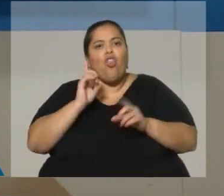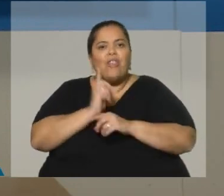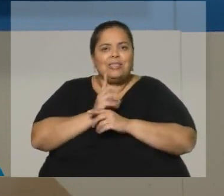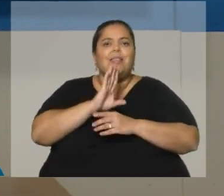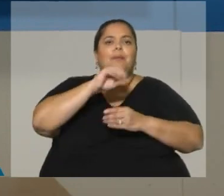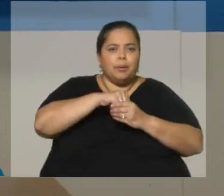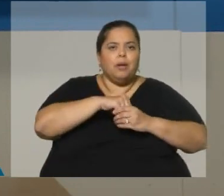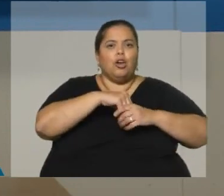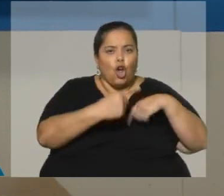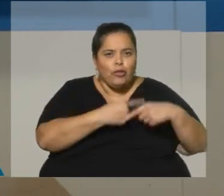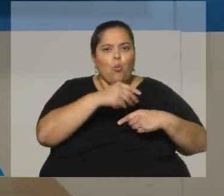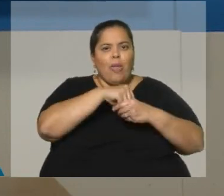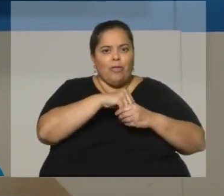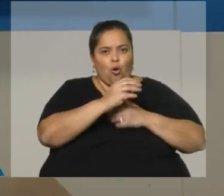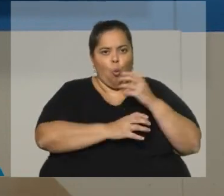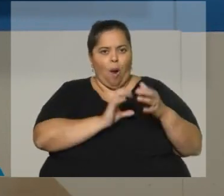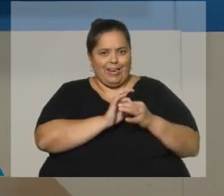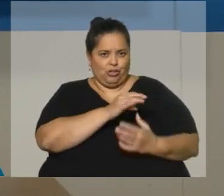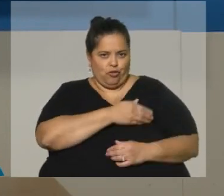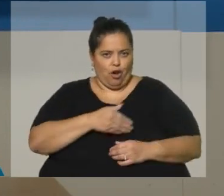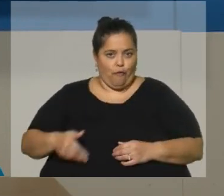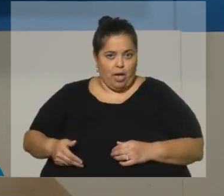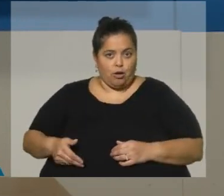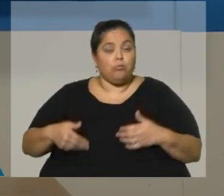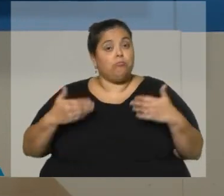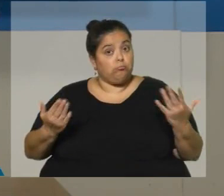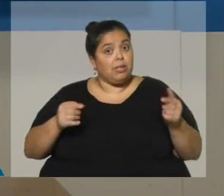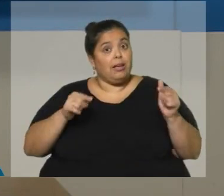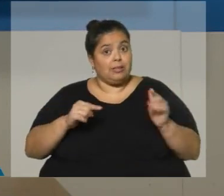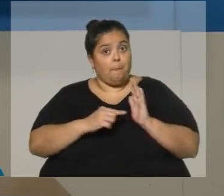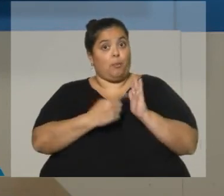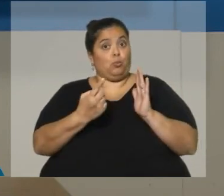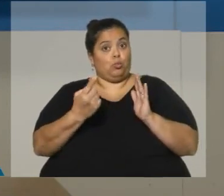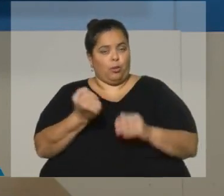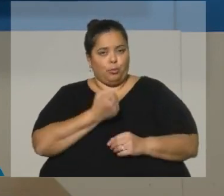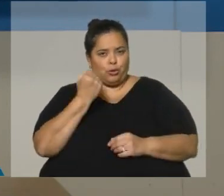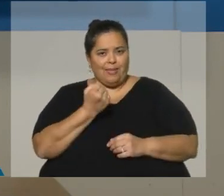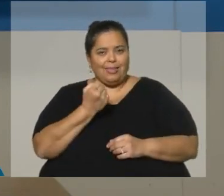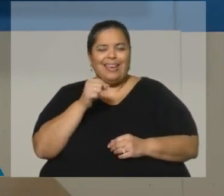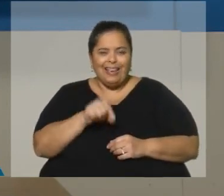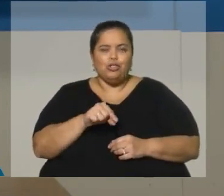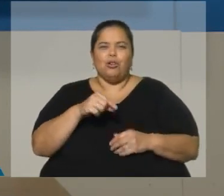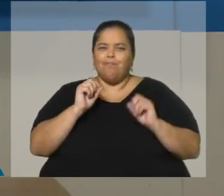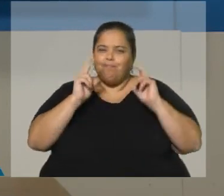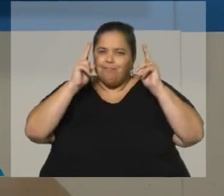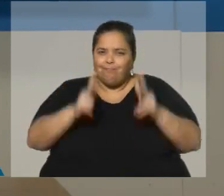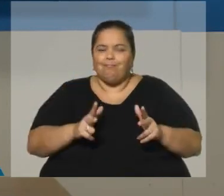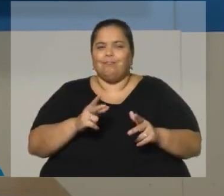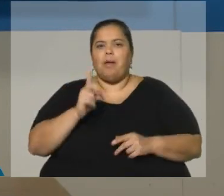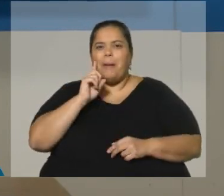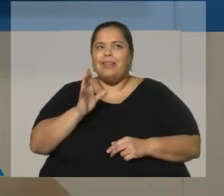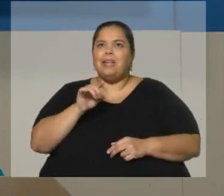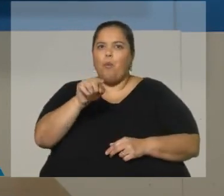en la coalición. Es decir, ese es un primer factor que me parece importante para decir que, vos